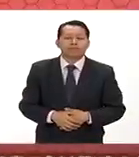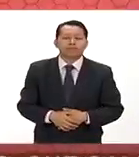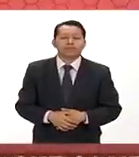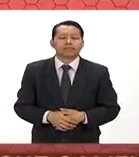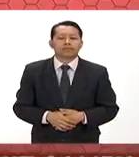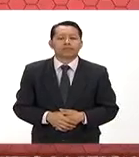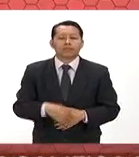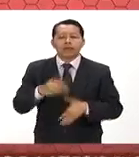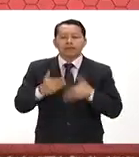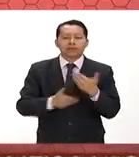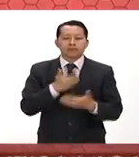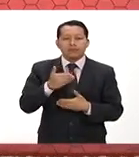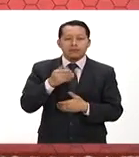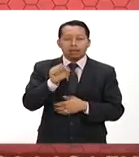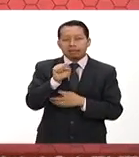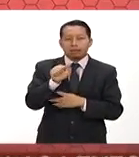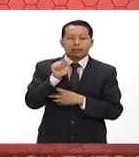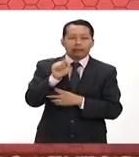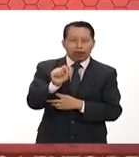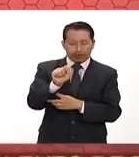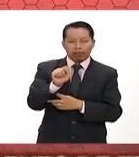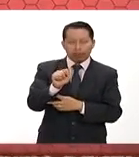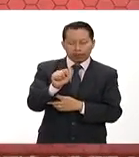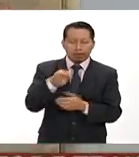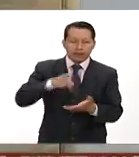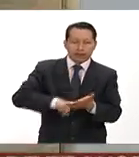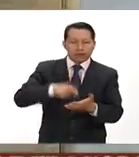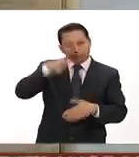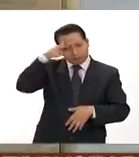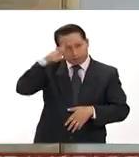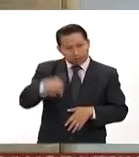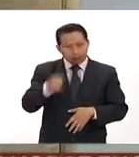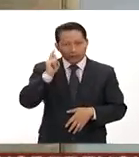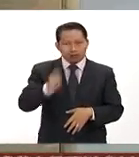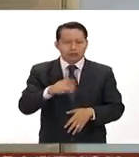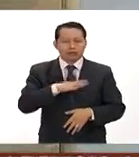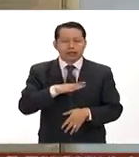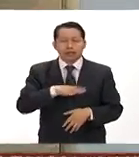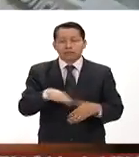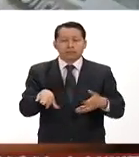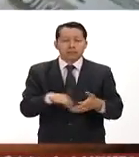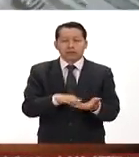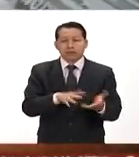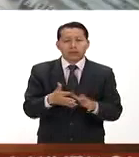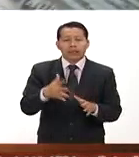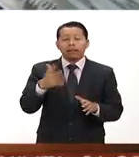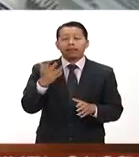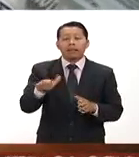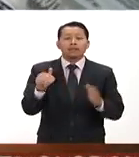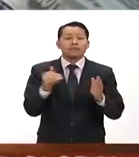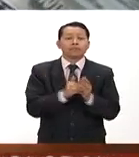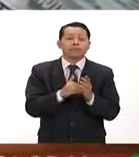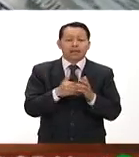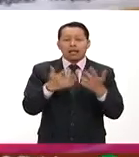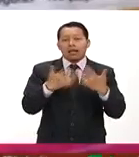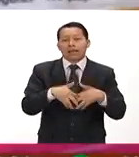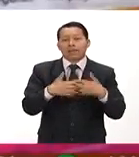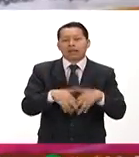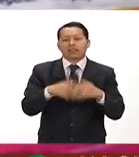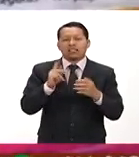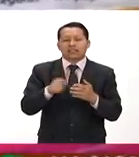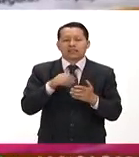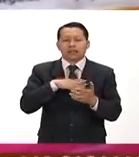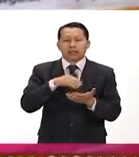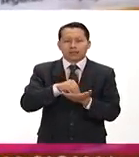El servicio de administración tributaria El SAT descubrió que hay cerca de 10 mil empresas que están registradas